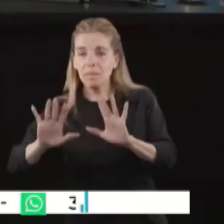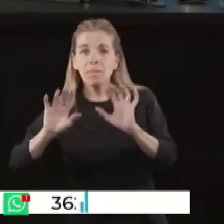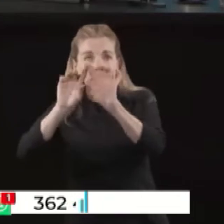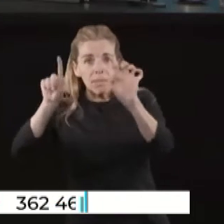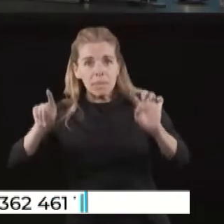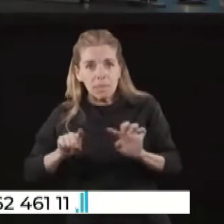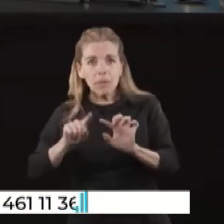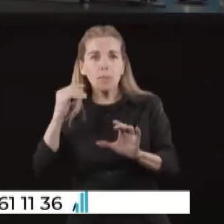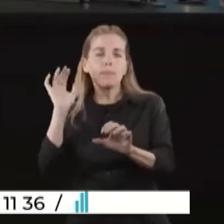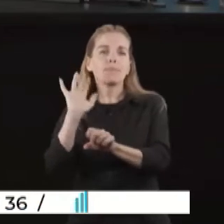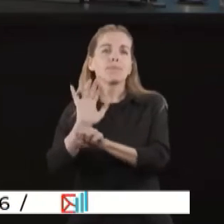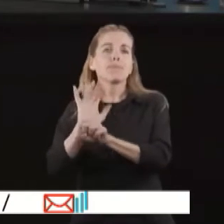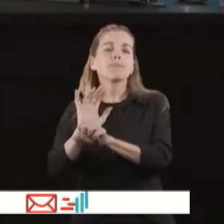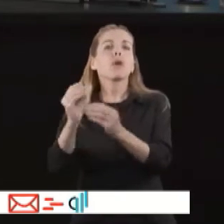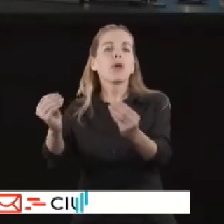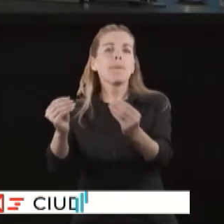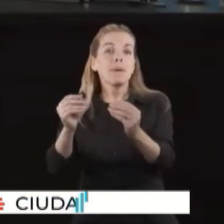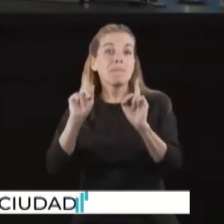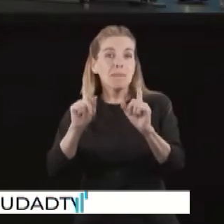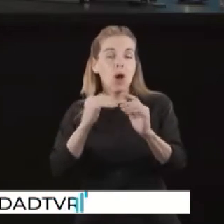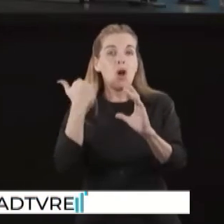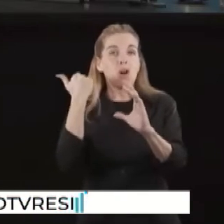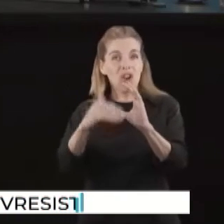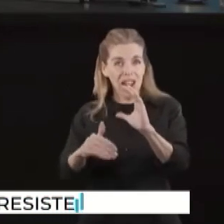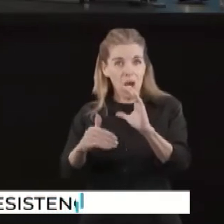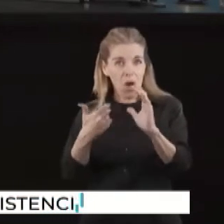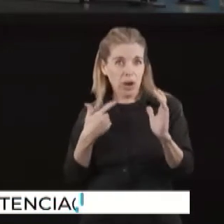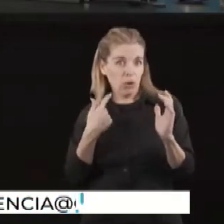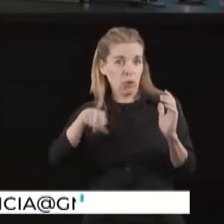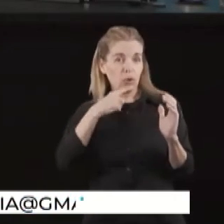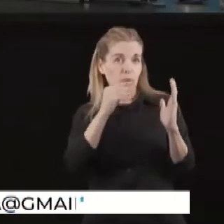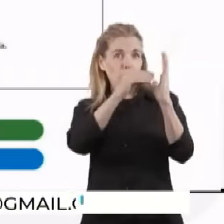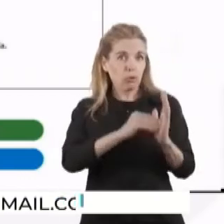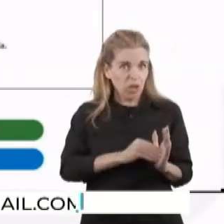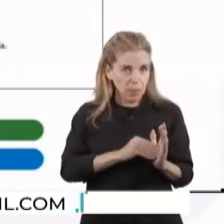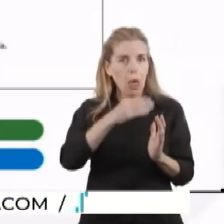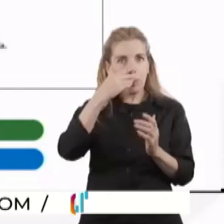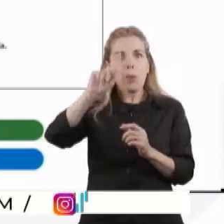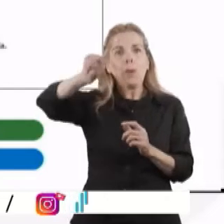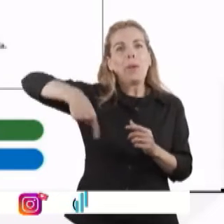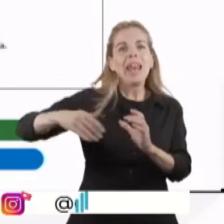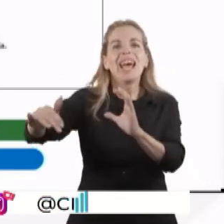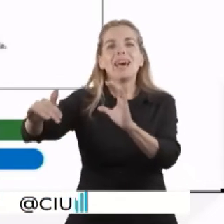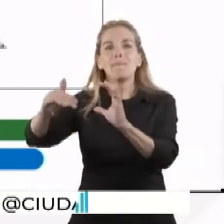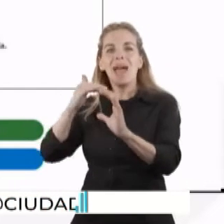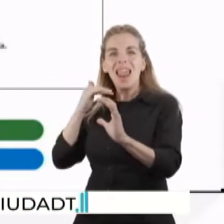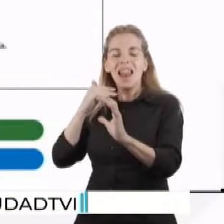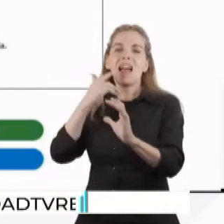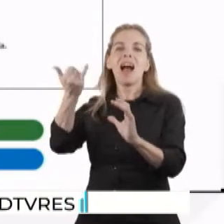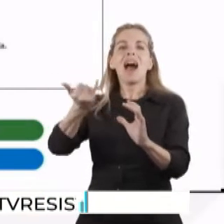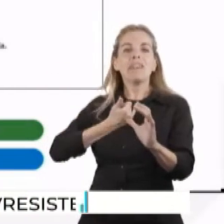correo electrónico, en el correo electrónico que nos dejaron, y se puede descargar como PDF para que quede la constancia.